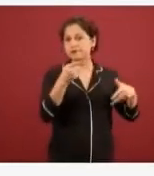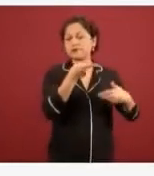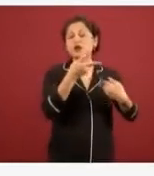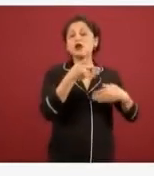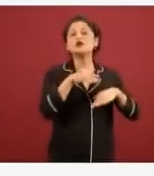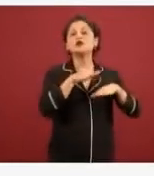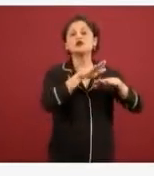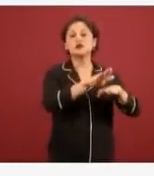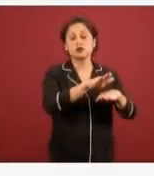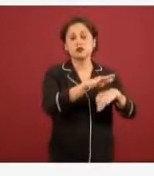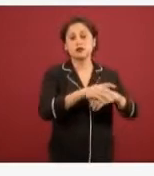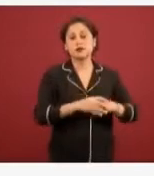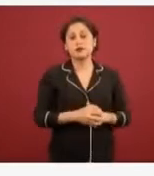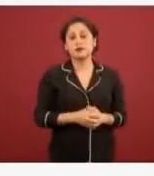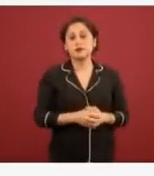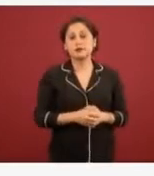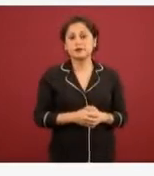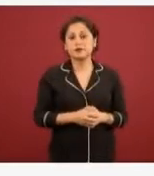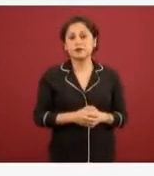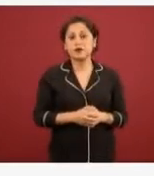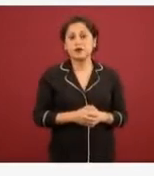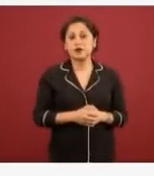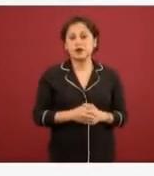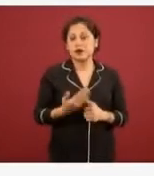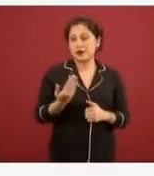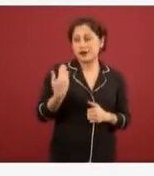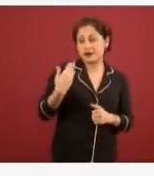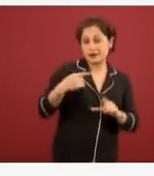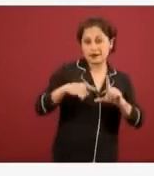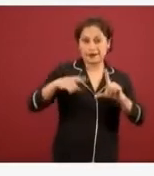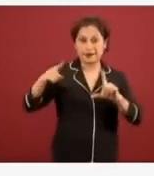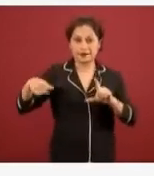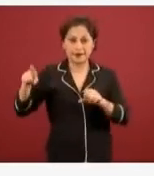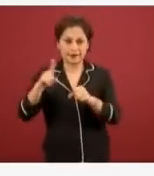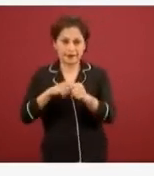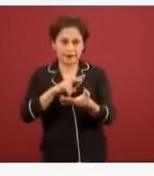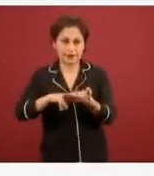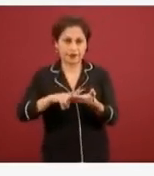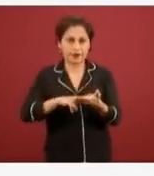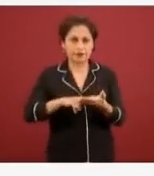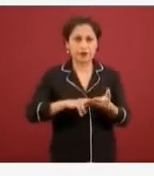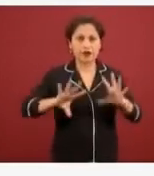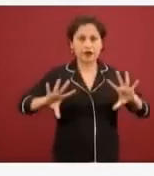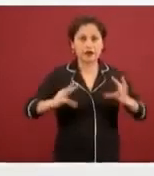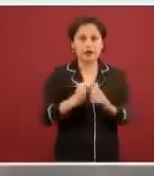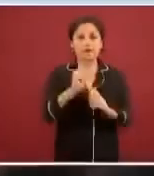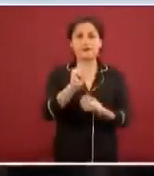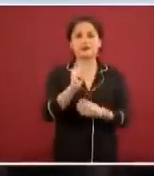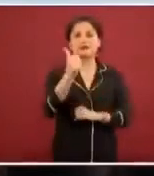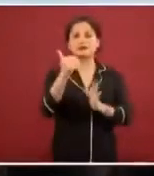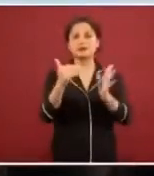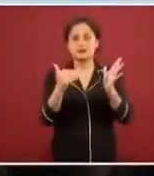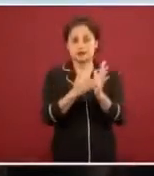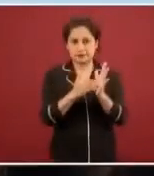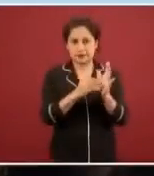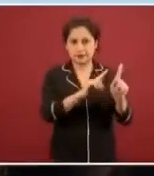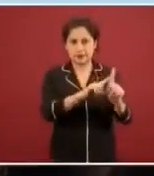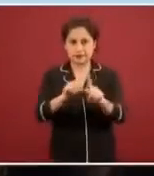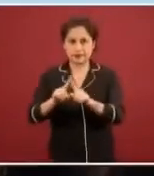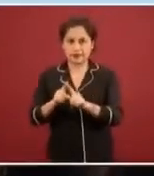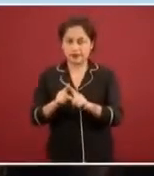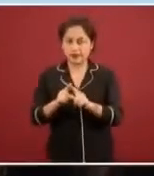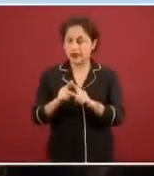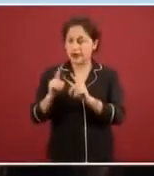vigilancia de las dos gráficas verdes que presenté, 26 mil unidades. De aquí para acá eran las 375,